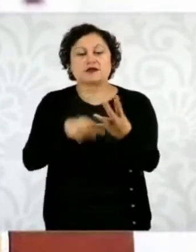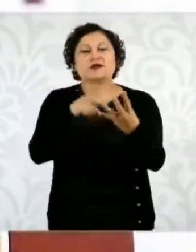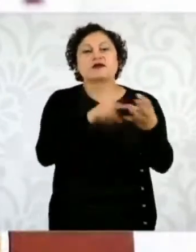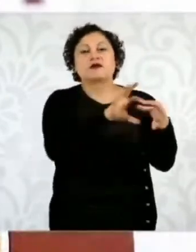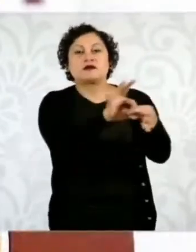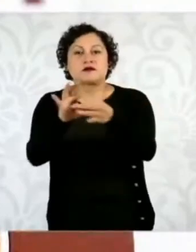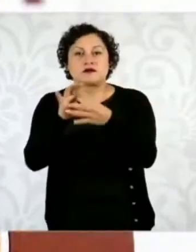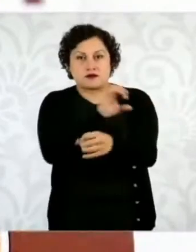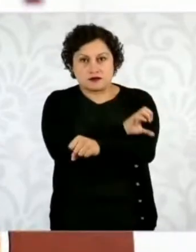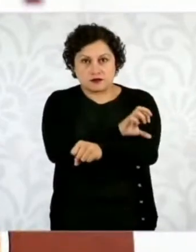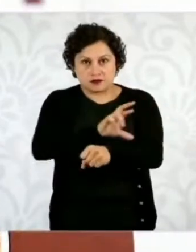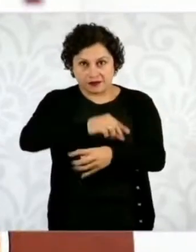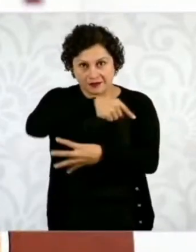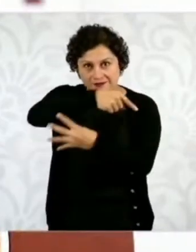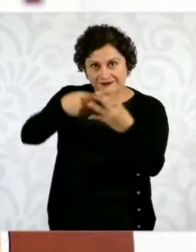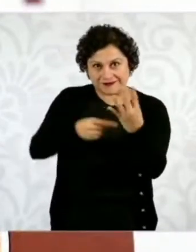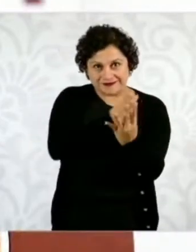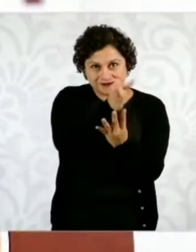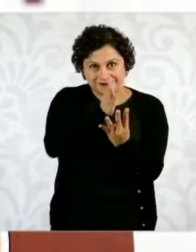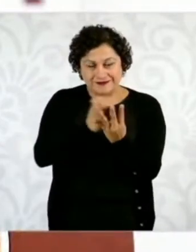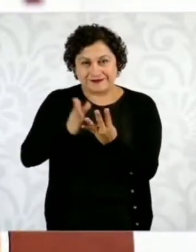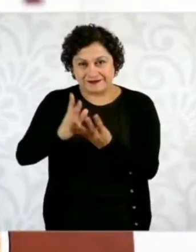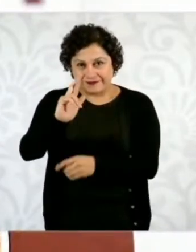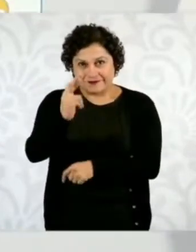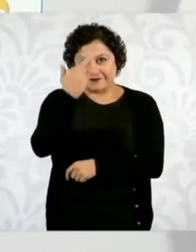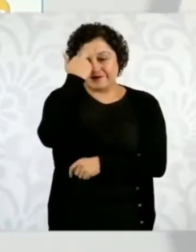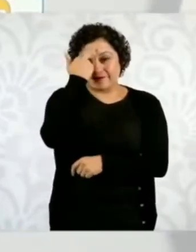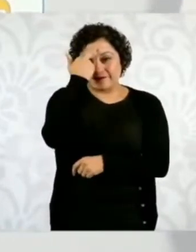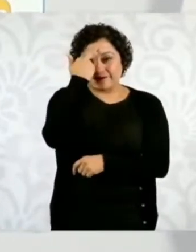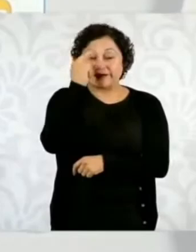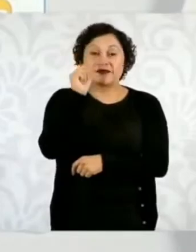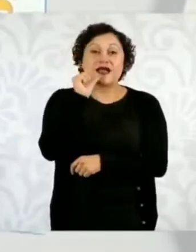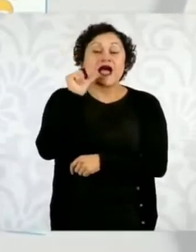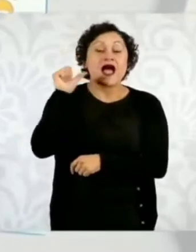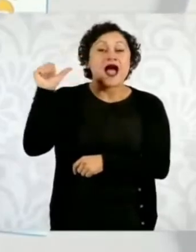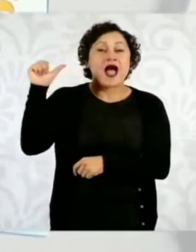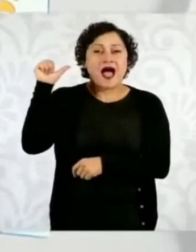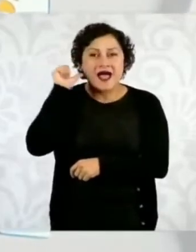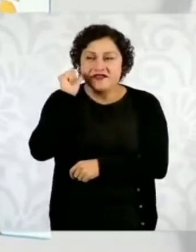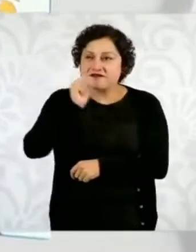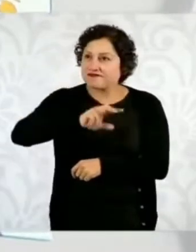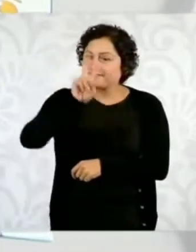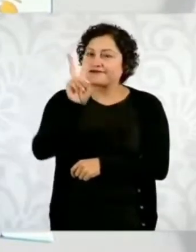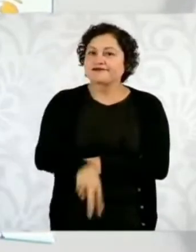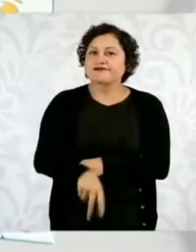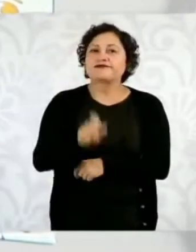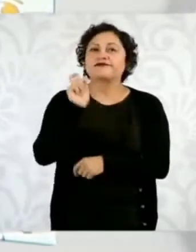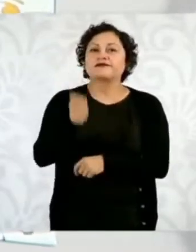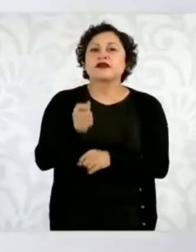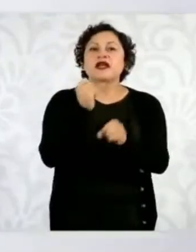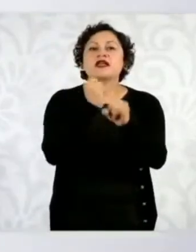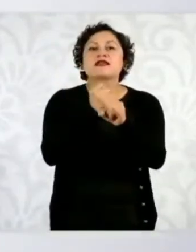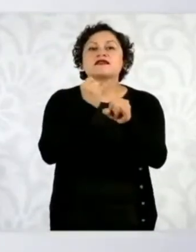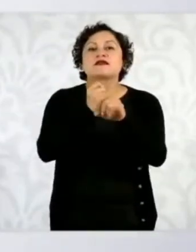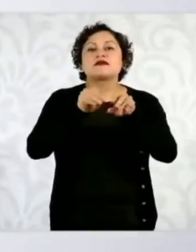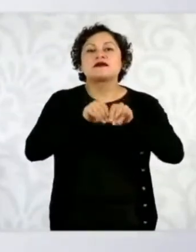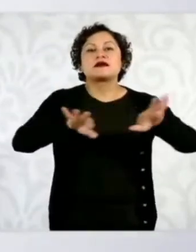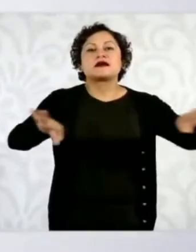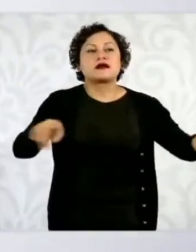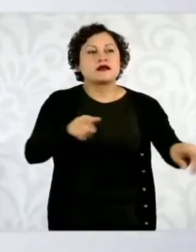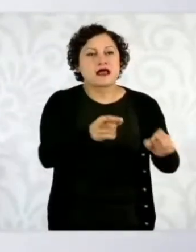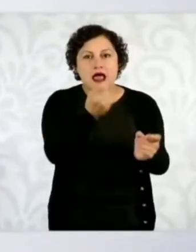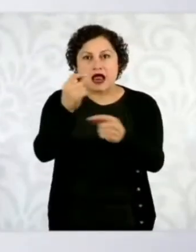Que ayer, por cierto, en las redes o en alguna de las redes no les gustó que